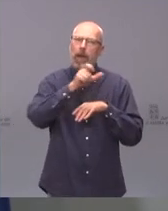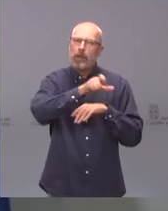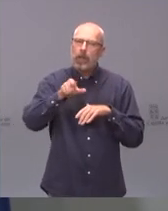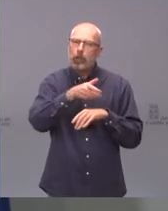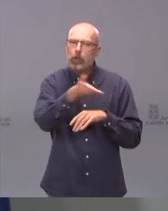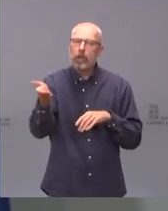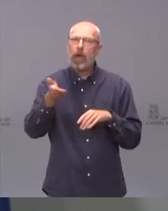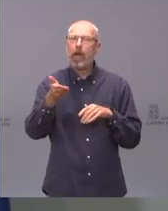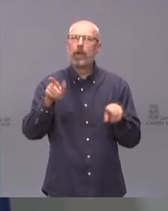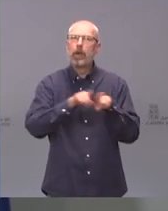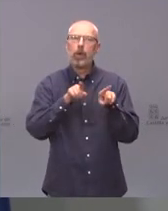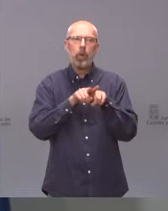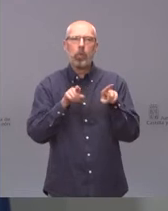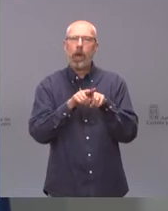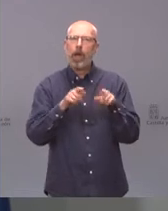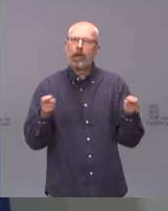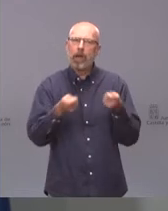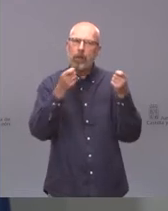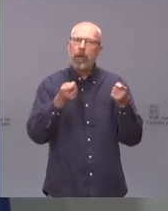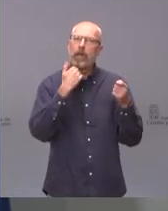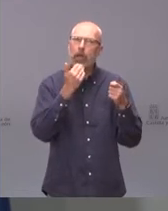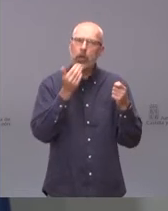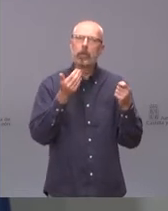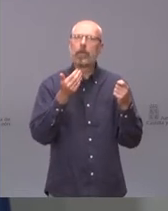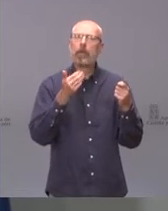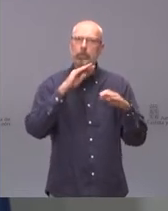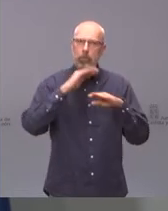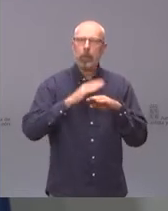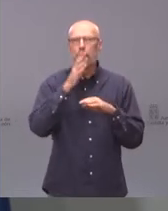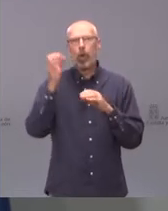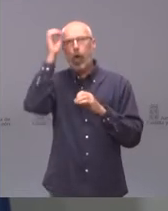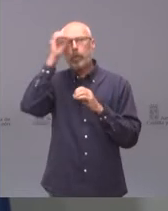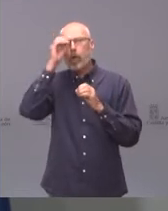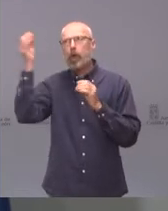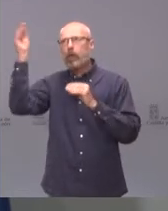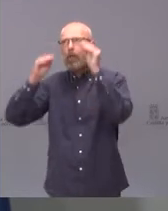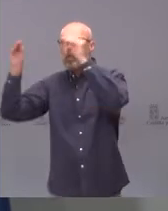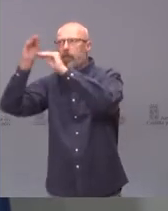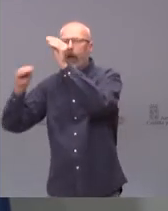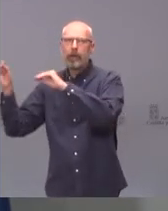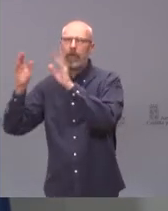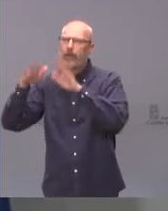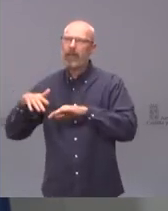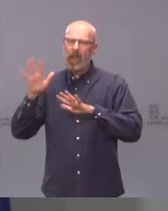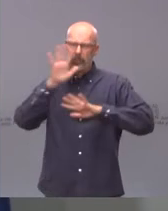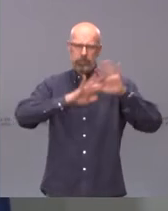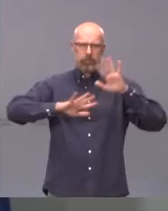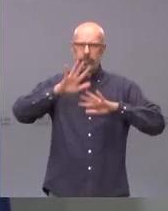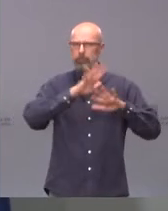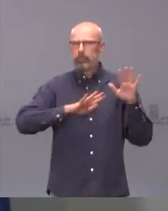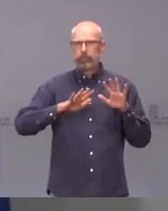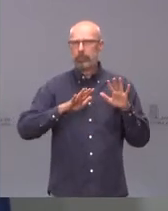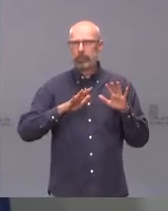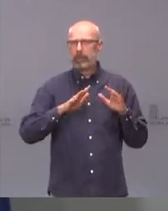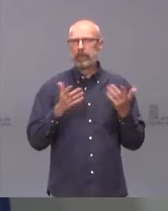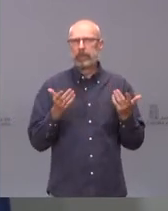adhesión a la campaña de vacunación, porque cuantos más opiniones, insisto, más confusión generamos. Y yo